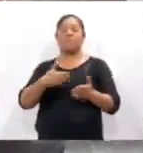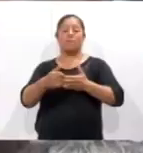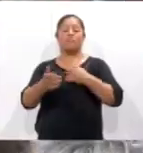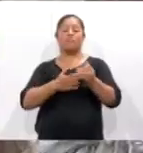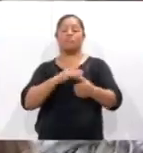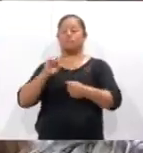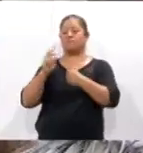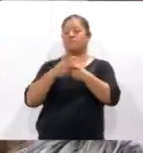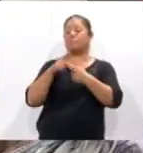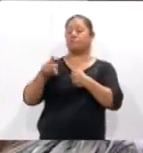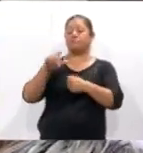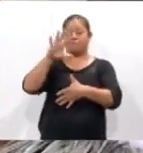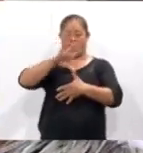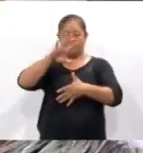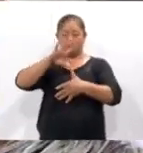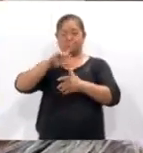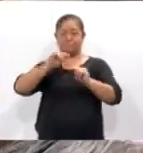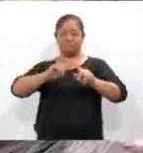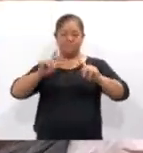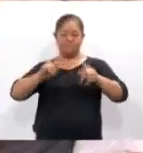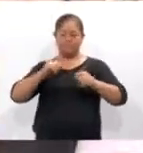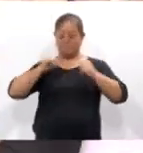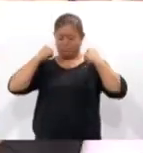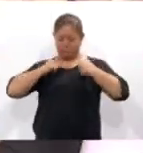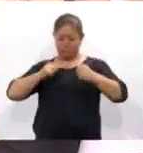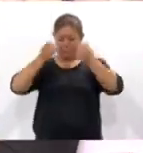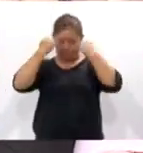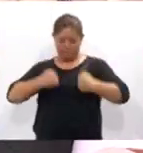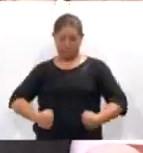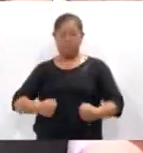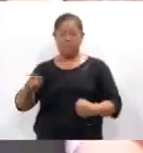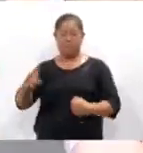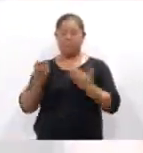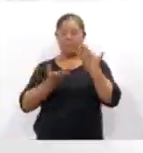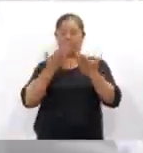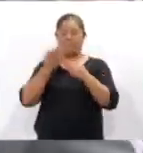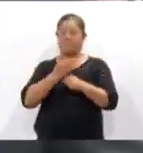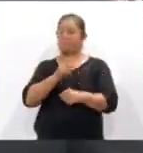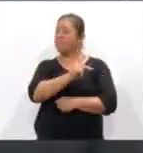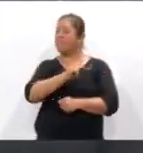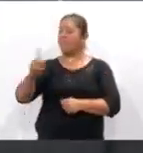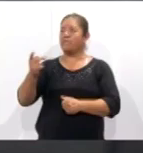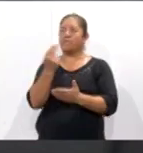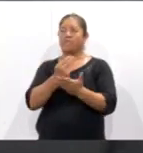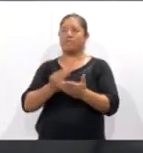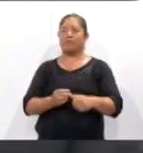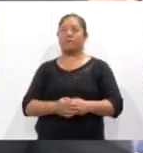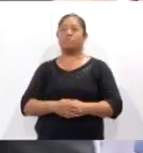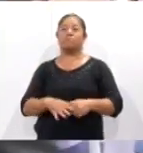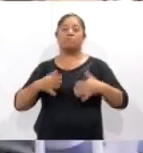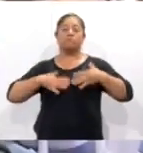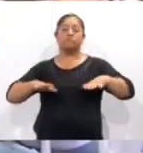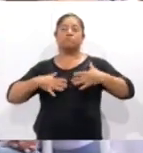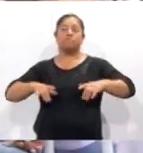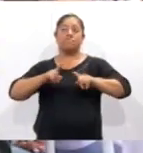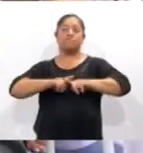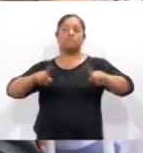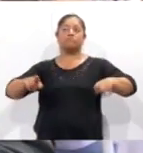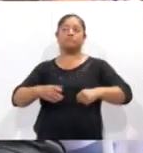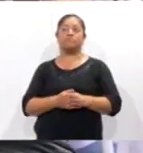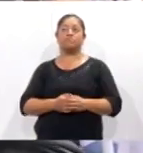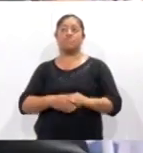americanos y tlaxcaltecas portaron los diseños de las y los estudiantes. Son muy distintas las prendas, las prendas van